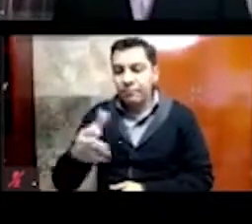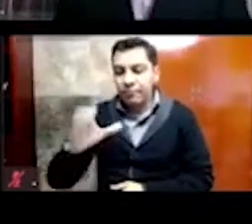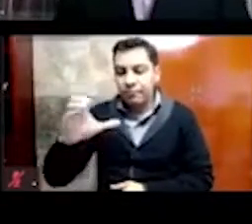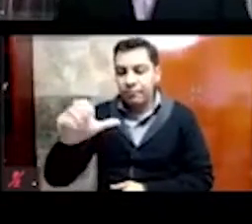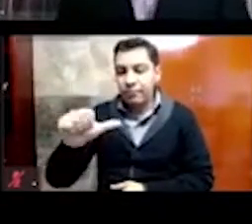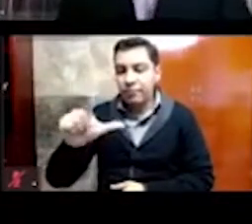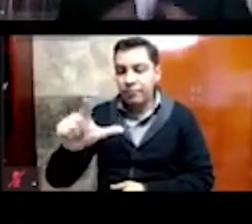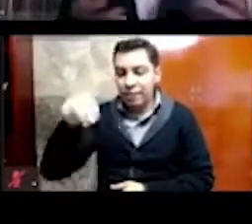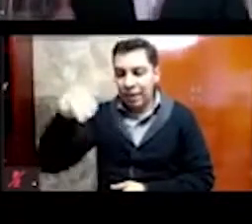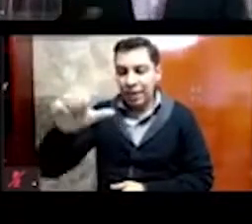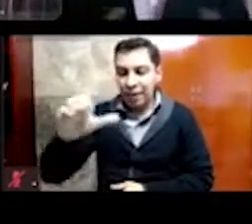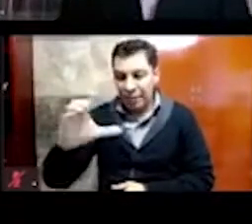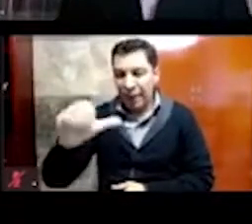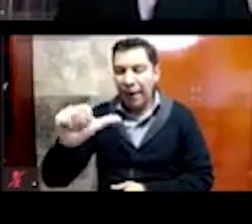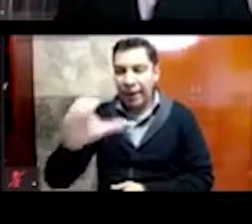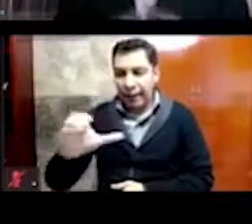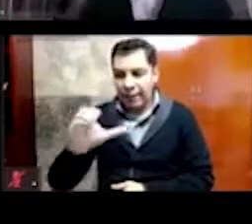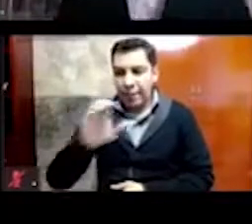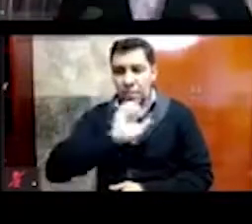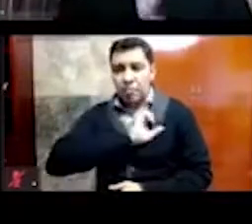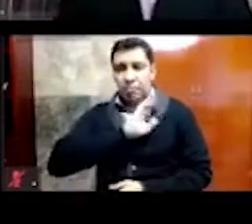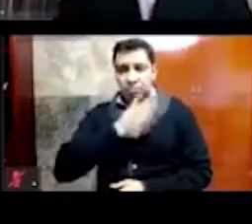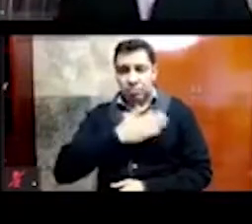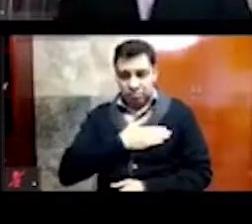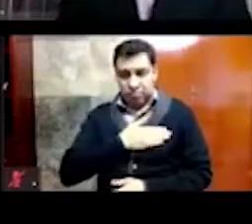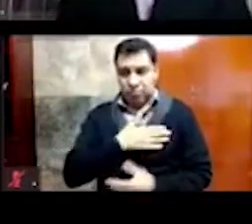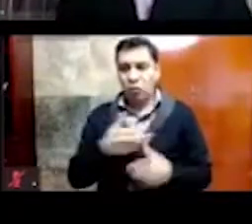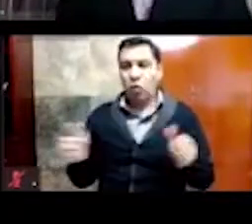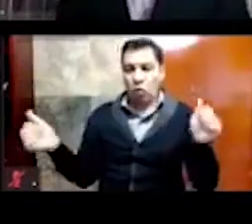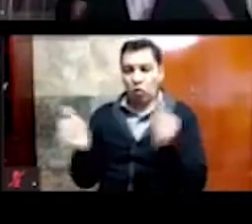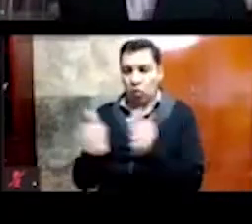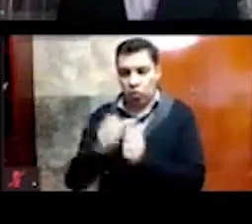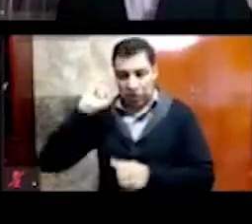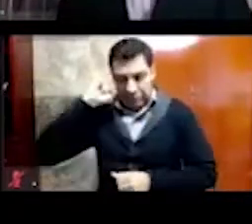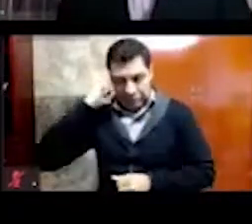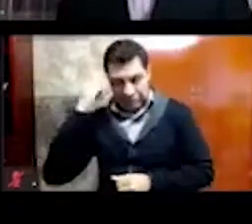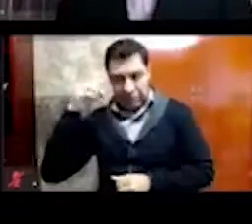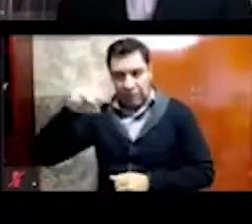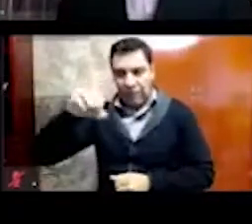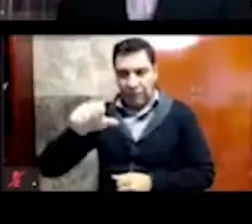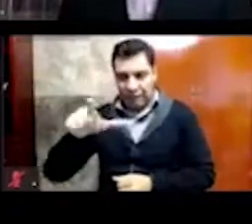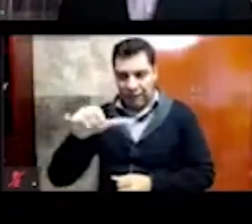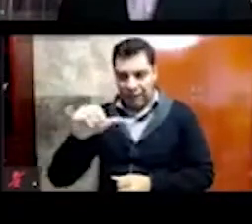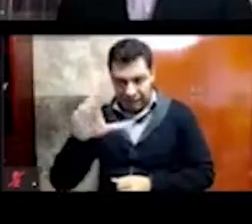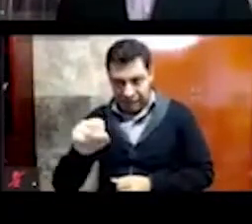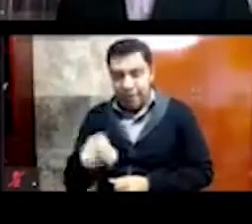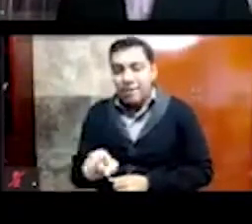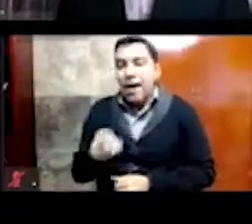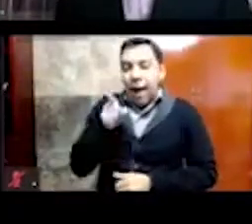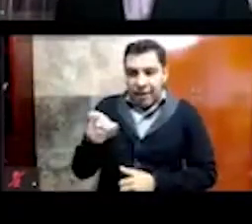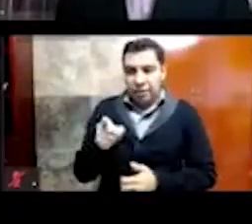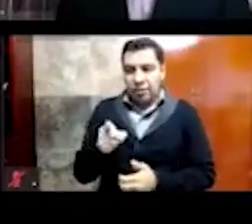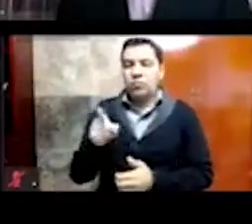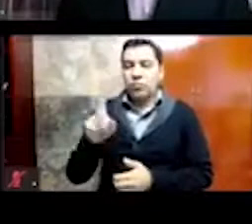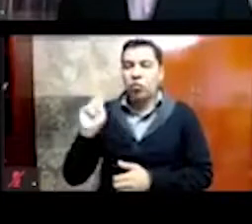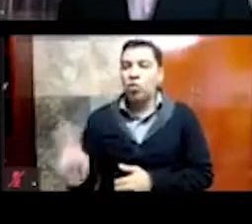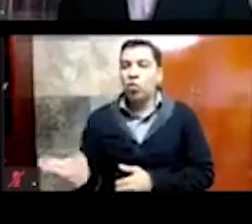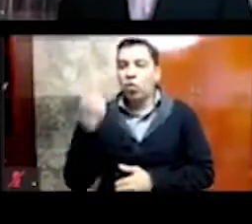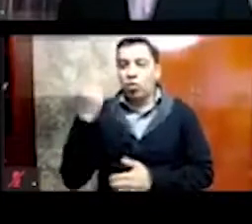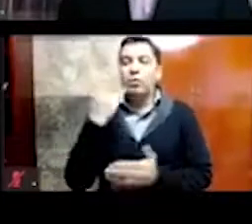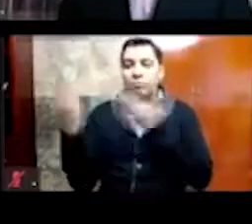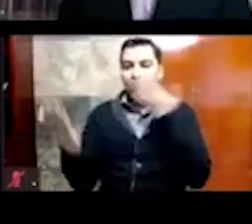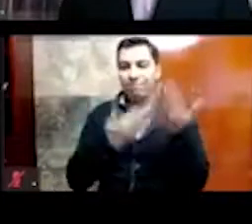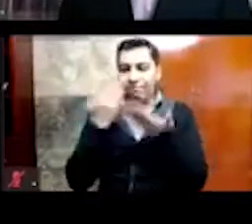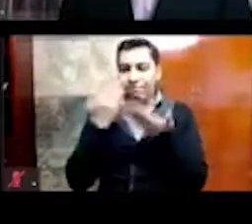estudiaban los hijos de la nobleza mexica, y bueno, pues esto se convirtió en el museo de sitio, museo subterráneo, que hoy se puede